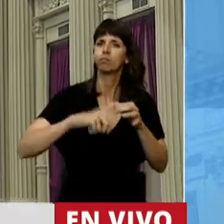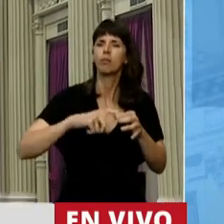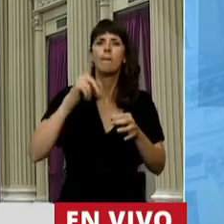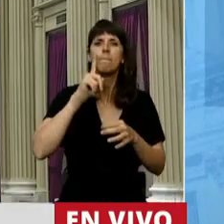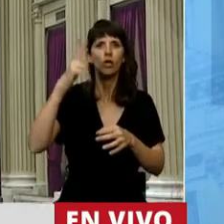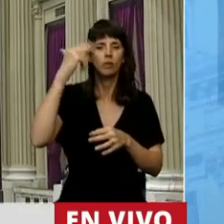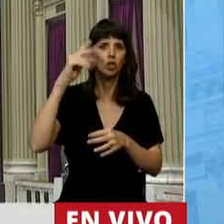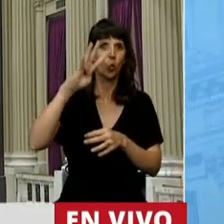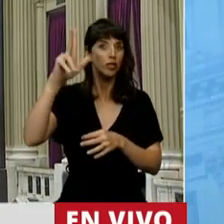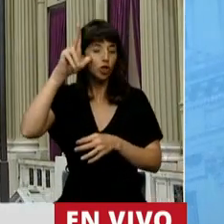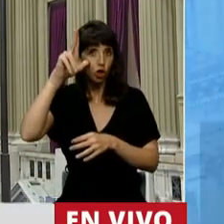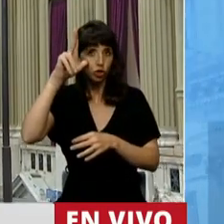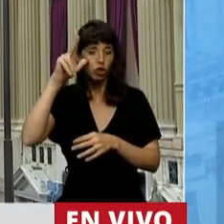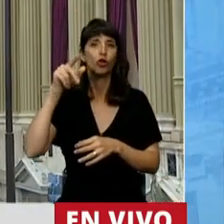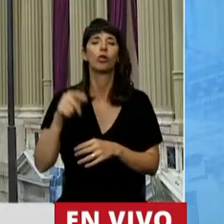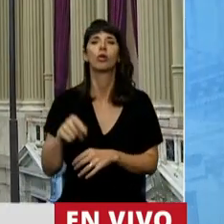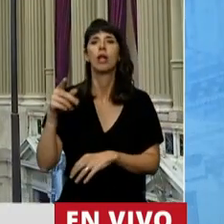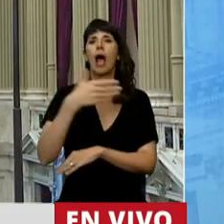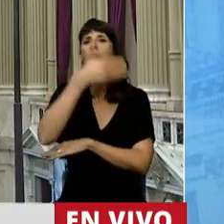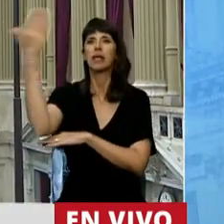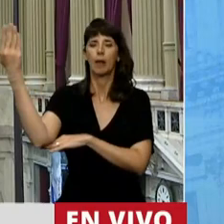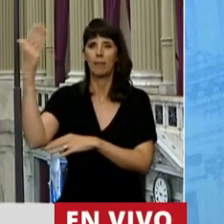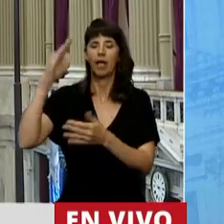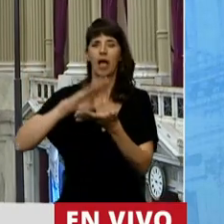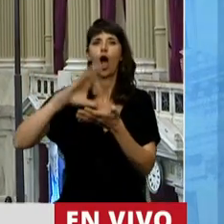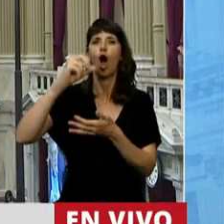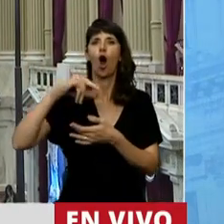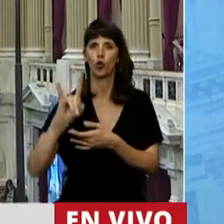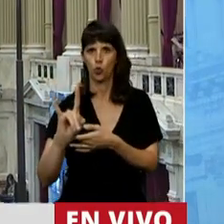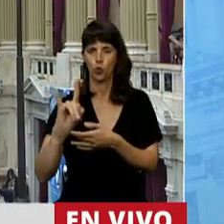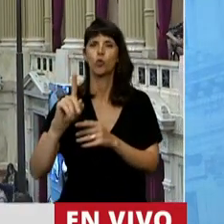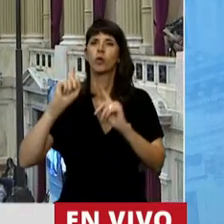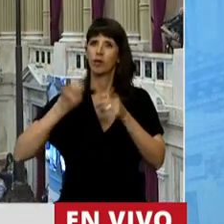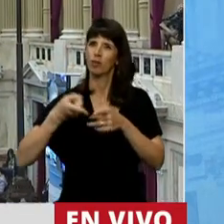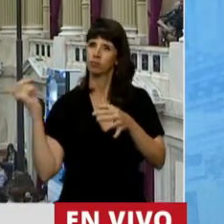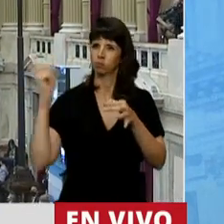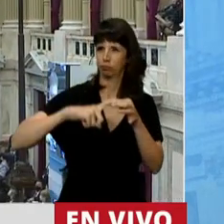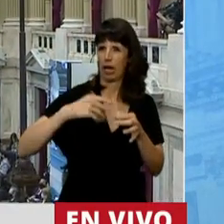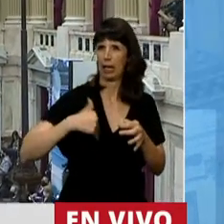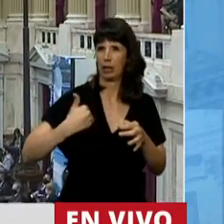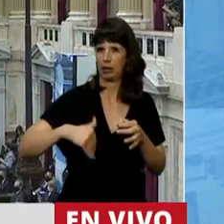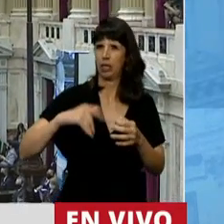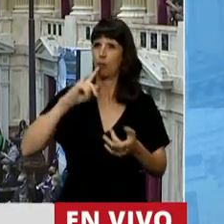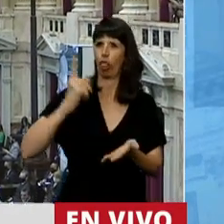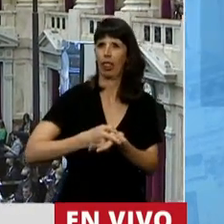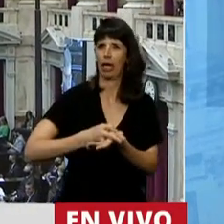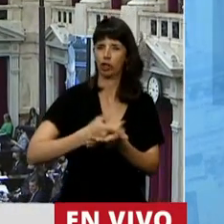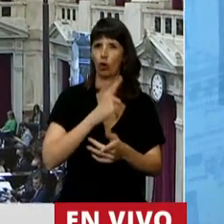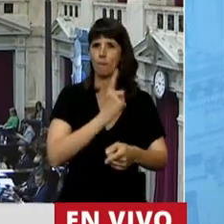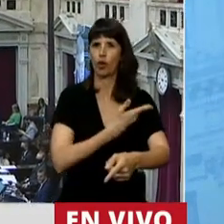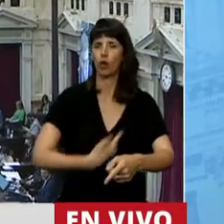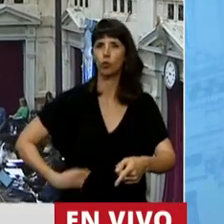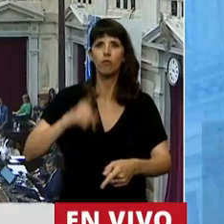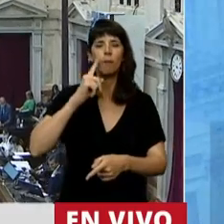en la Asamblea General de Naciones Unidas y ratificada en la Argentina por el decreto del Poder Ejecutivo en